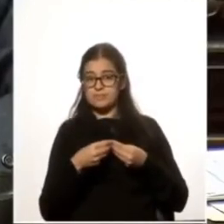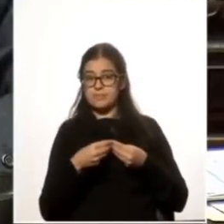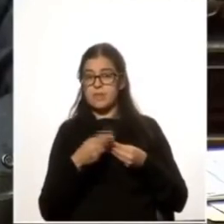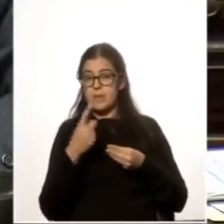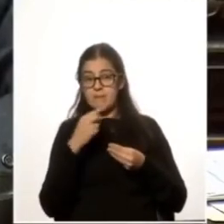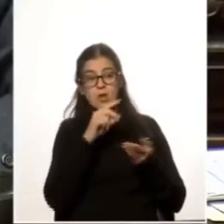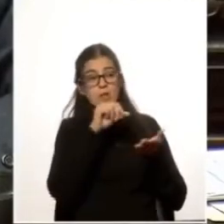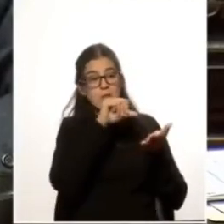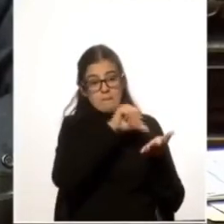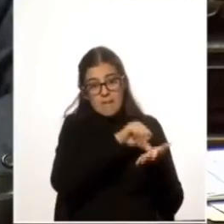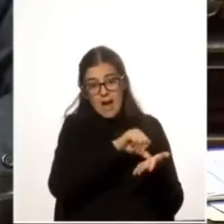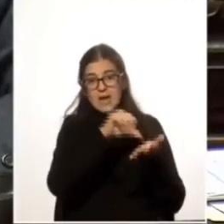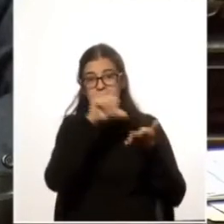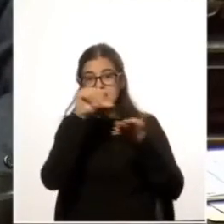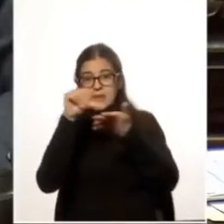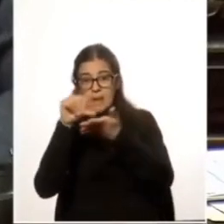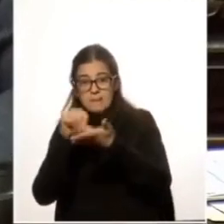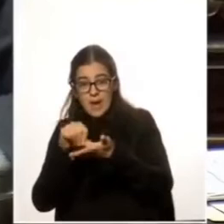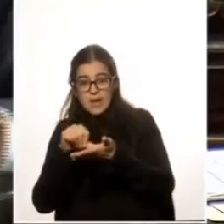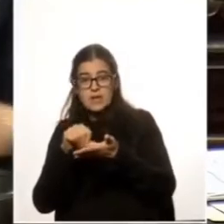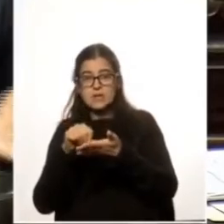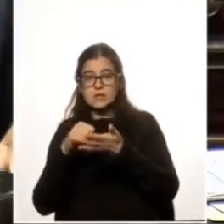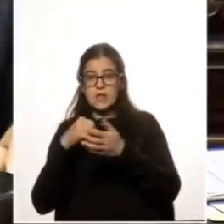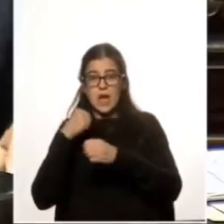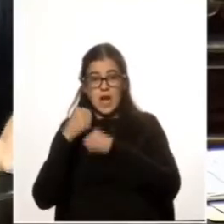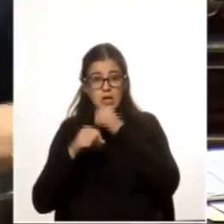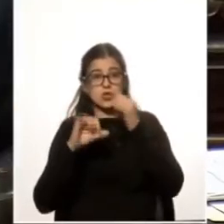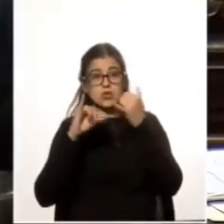de país a país dos años